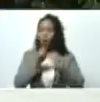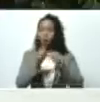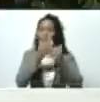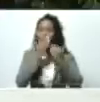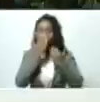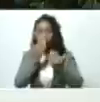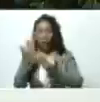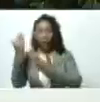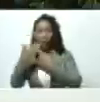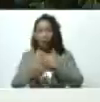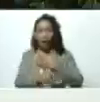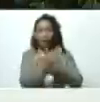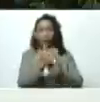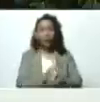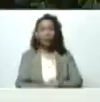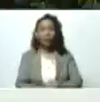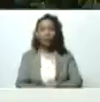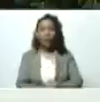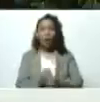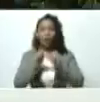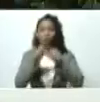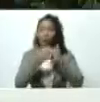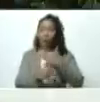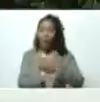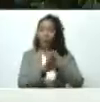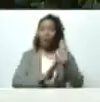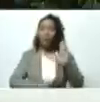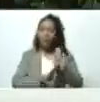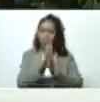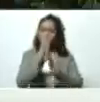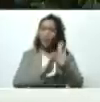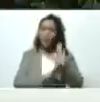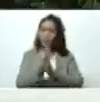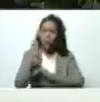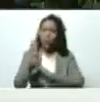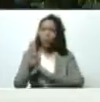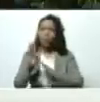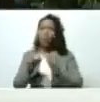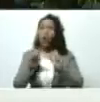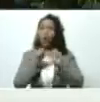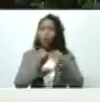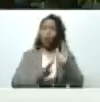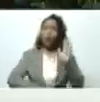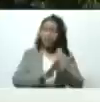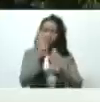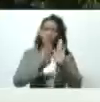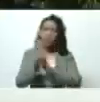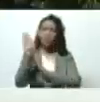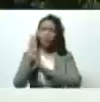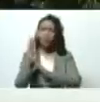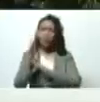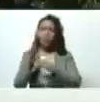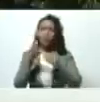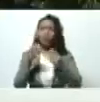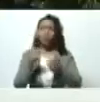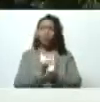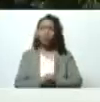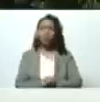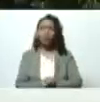muchachos siguen adelante Daniel siguen adelante Rubén siguen adelante muy tu obrigado